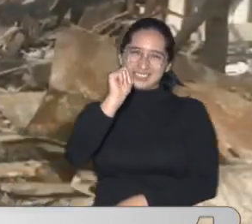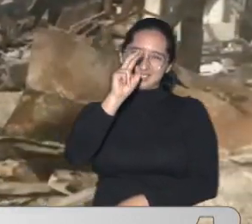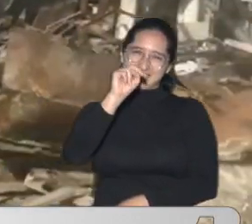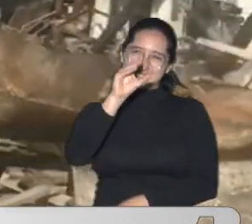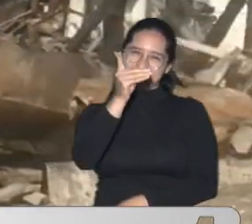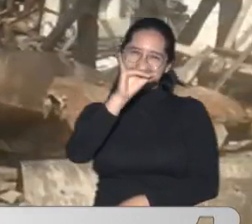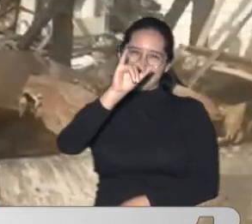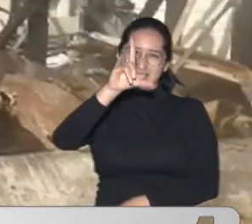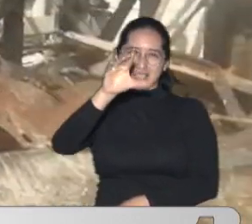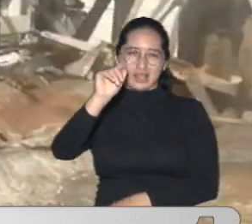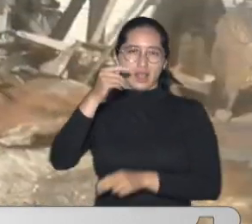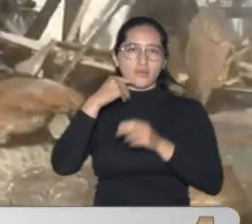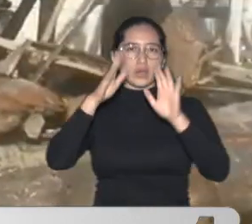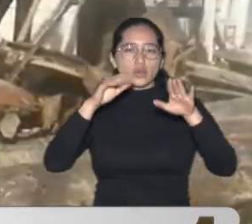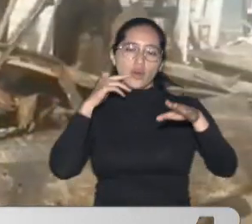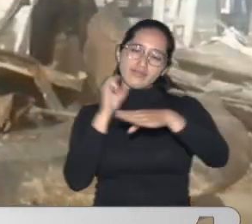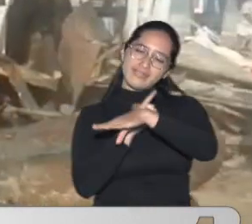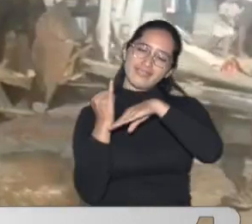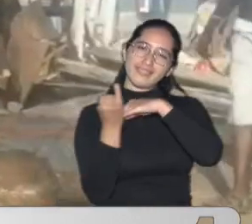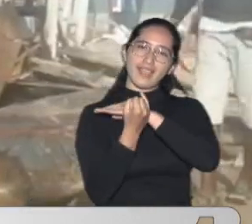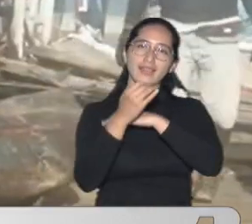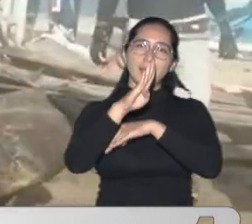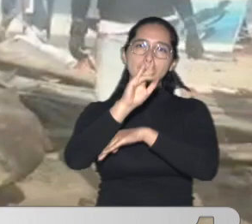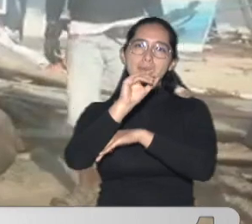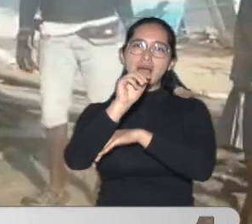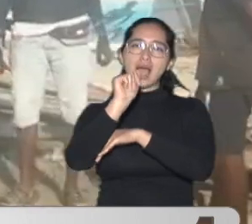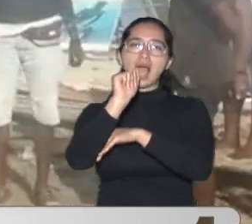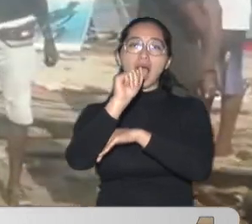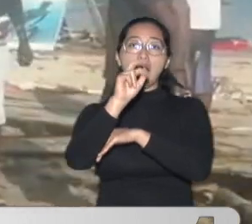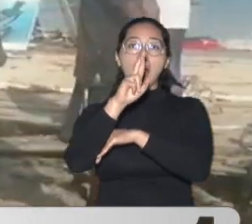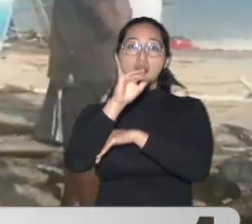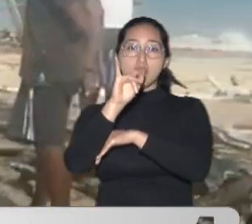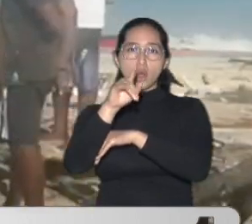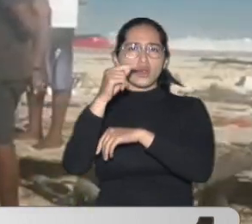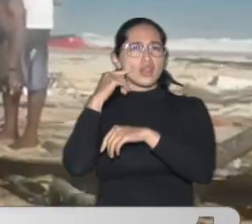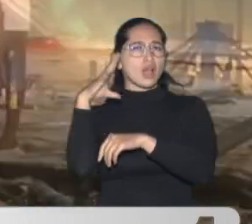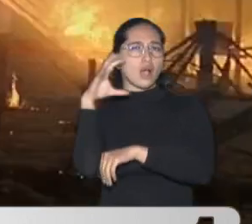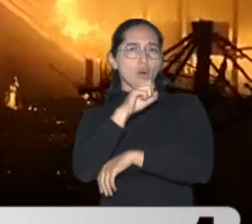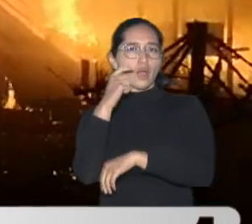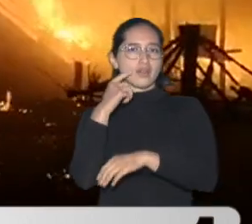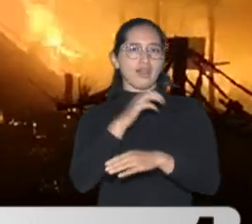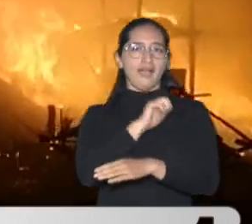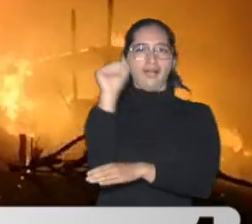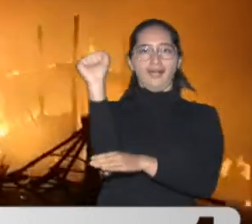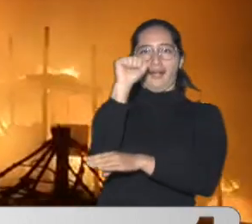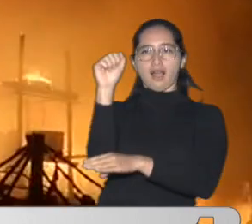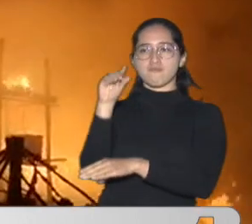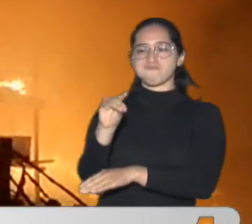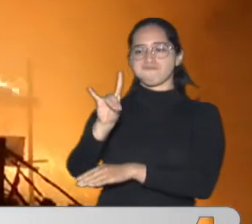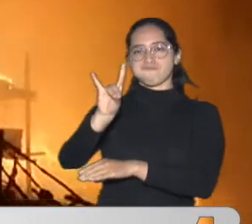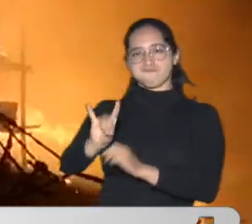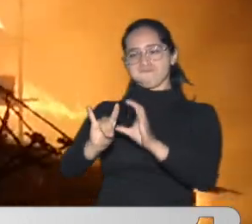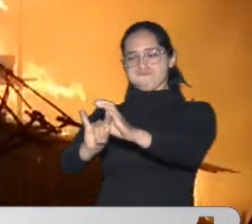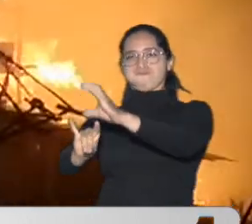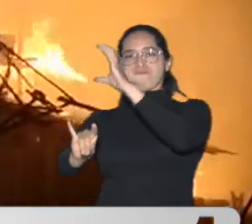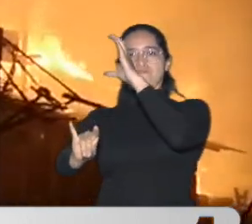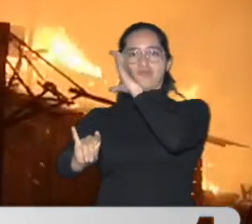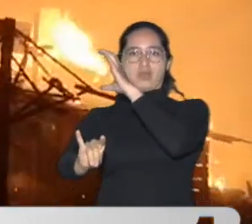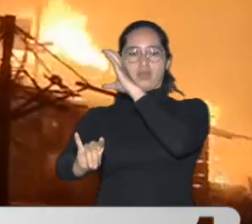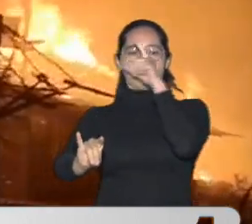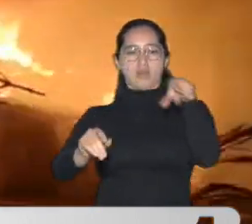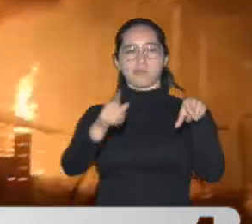El cuerpo De bomberos Fueron necesarios Dos carros Tanques Y una máquina Para poder